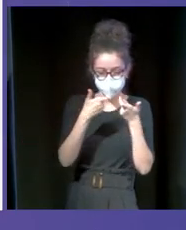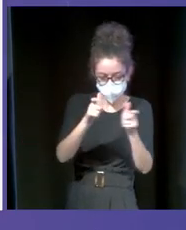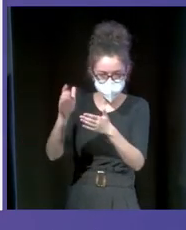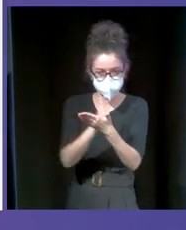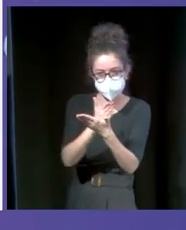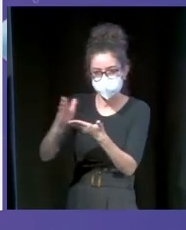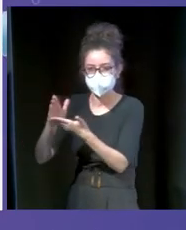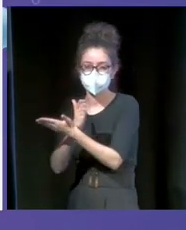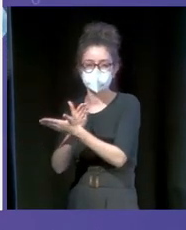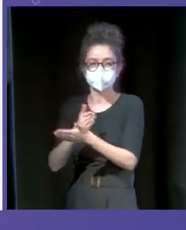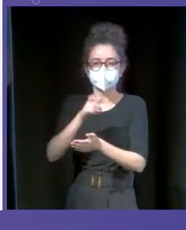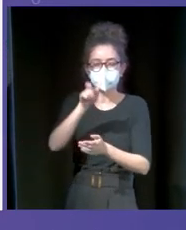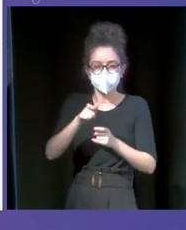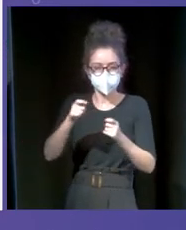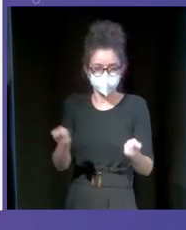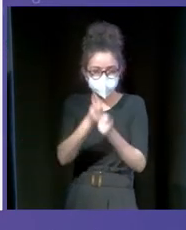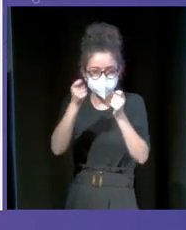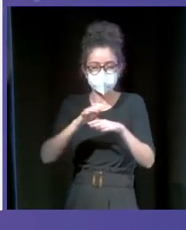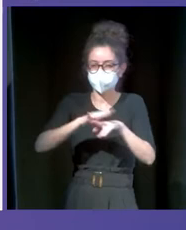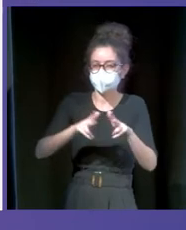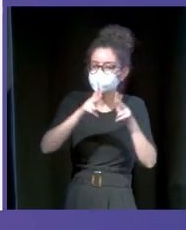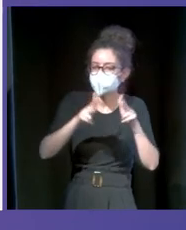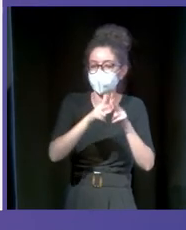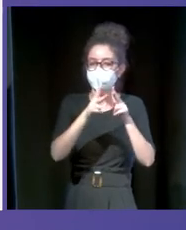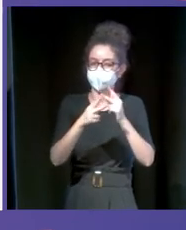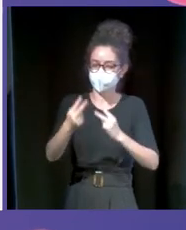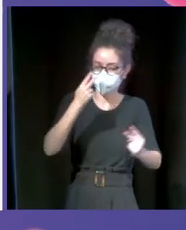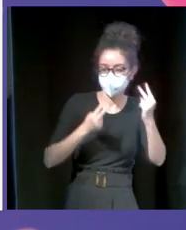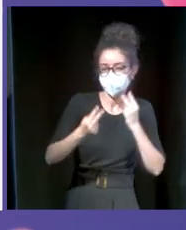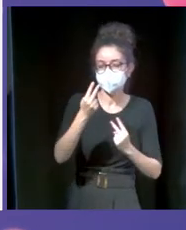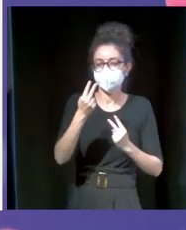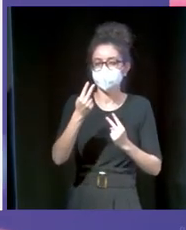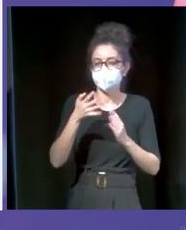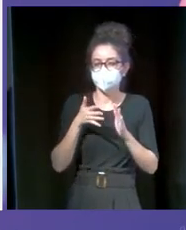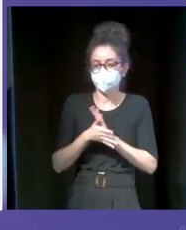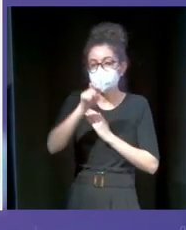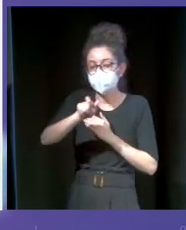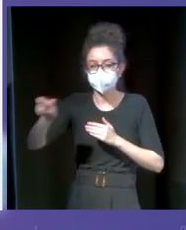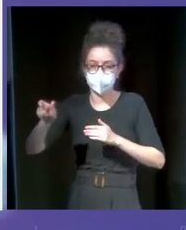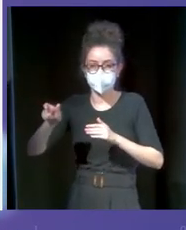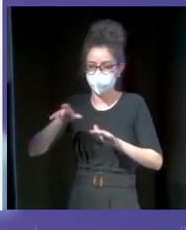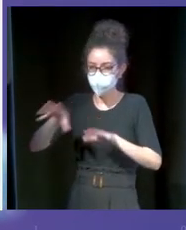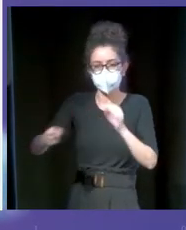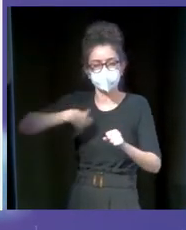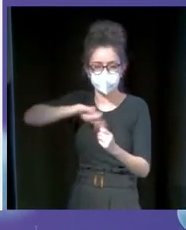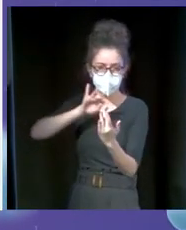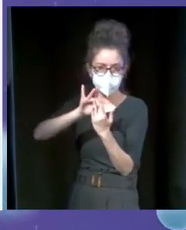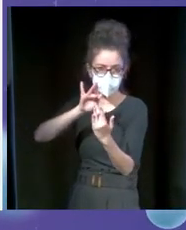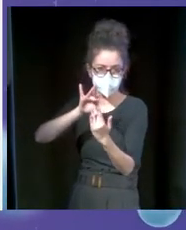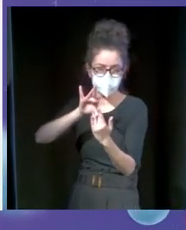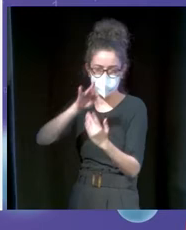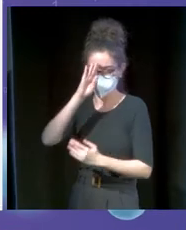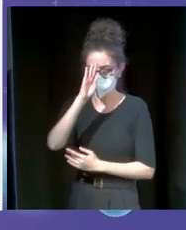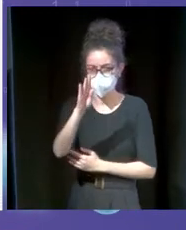sabiendo a quién dirigirnos en cada momento, a través de las redes. Tenemos una relación muy directa con todos nuestros compradores. Y luego, por último,